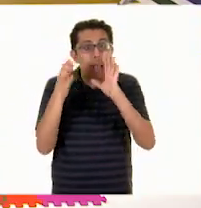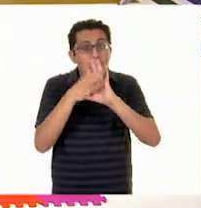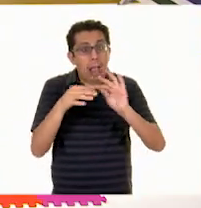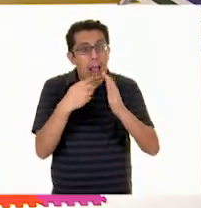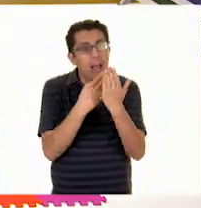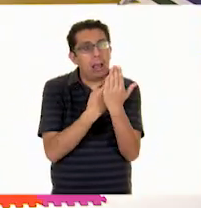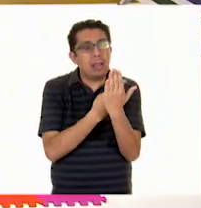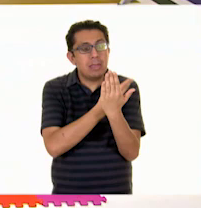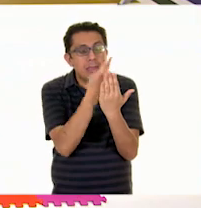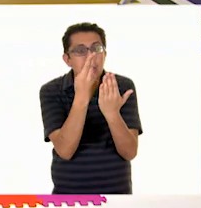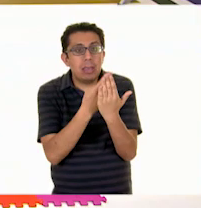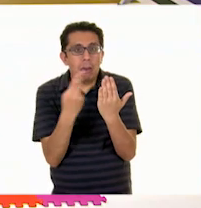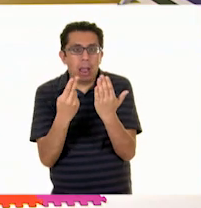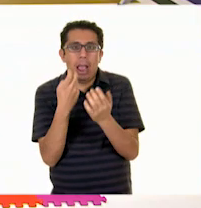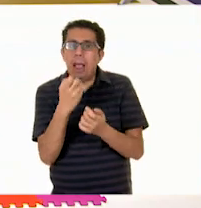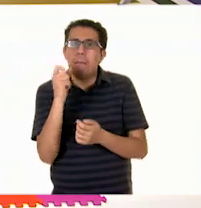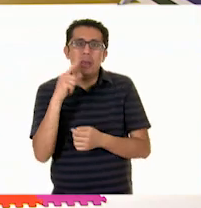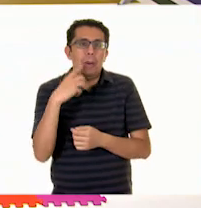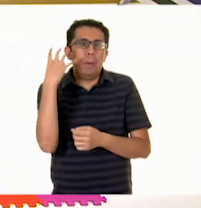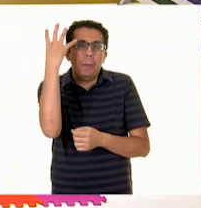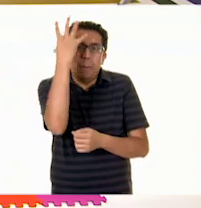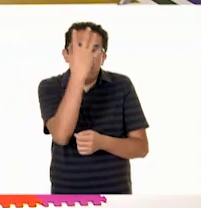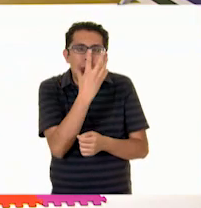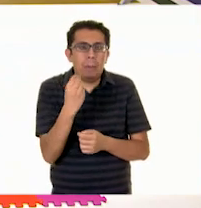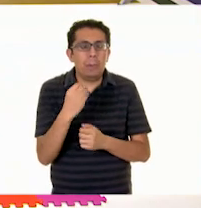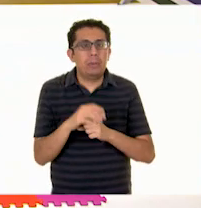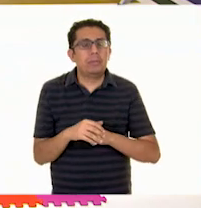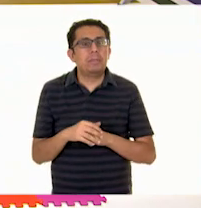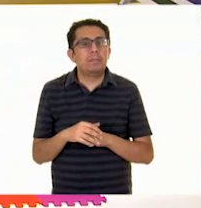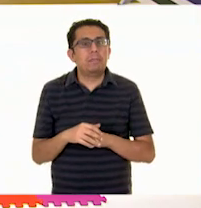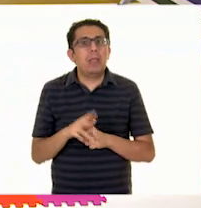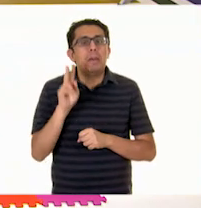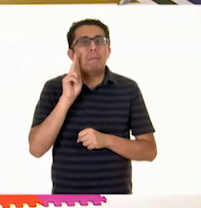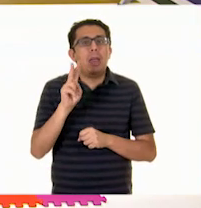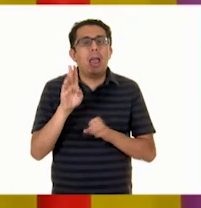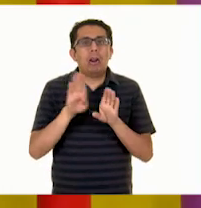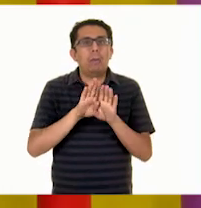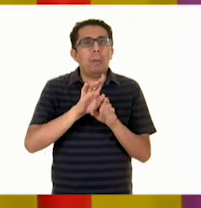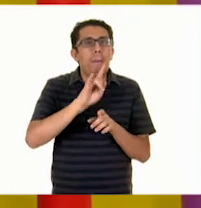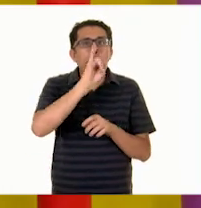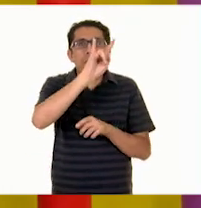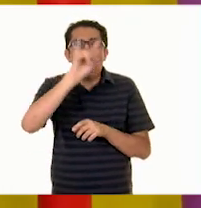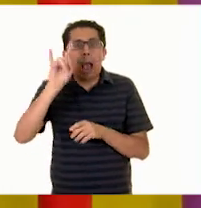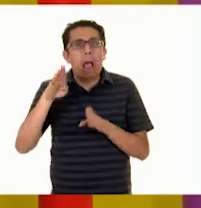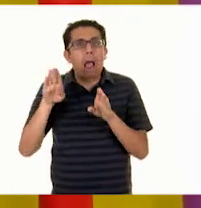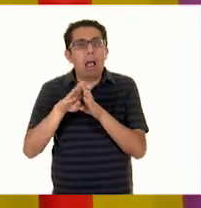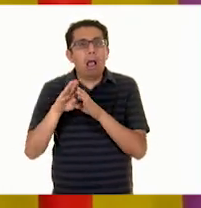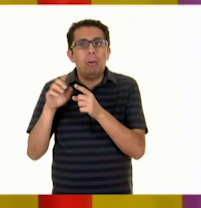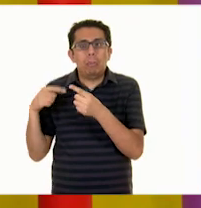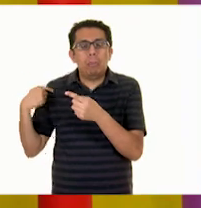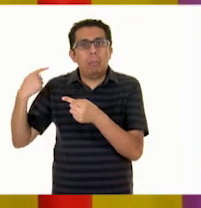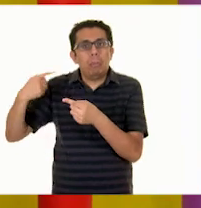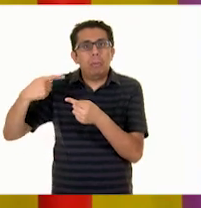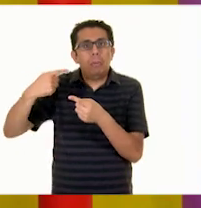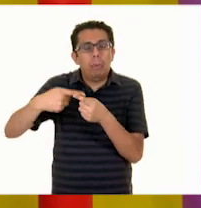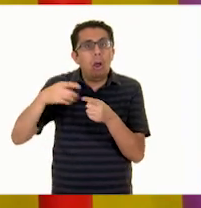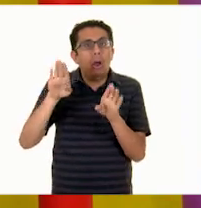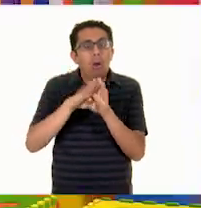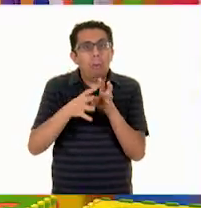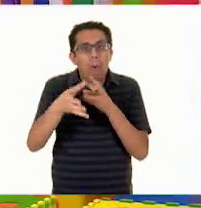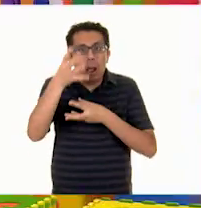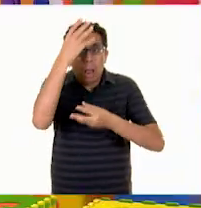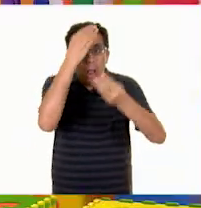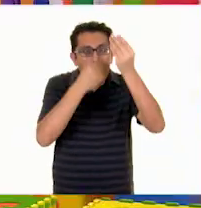Eso también sería muy bonito, ver un desarrollo de cómo han ido aprendiendo a lo largo de Aprende en Casa. Sí,